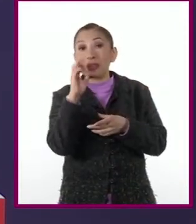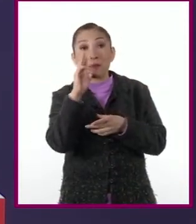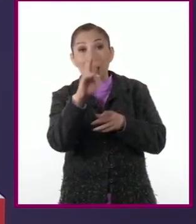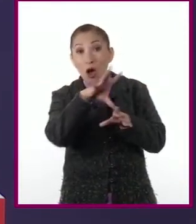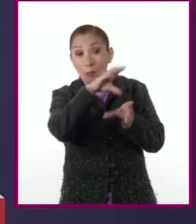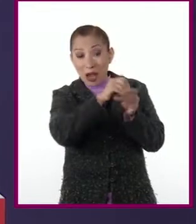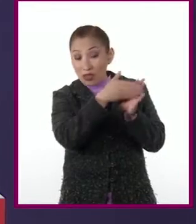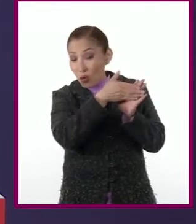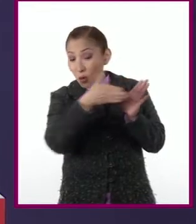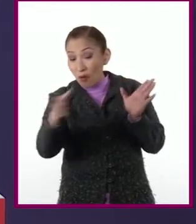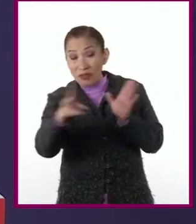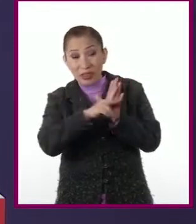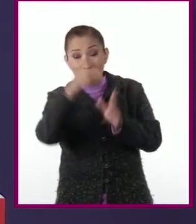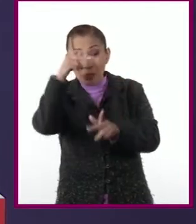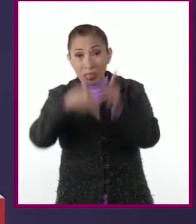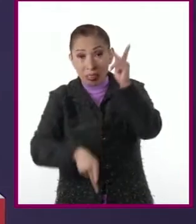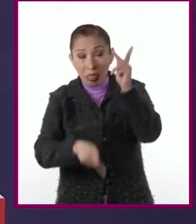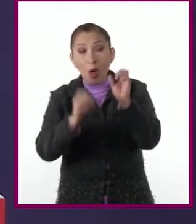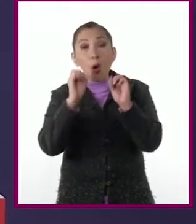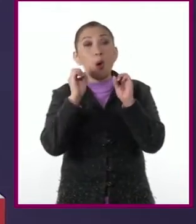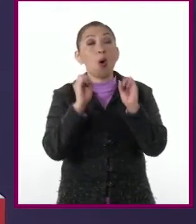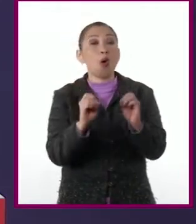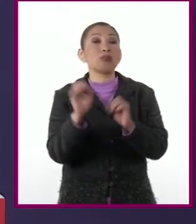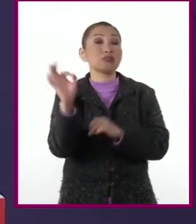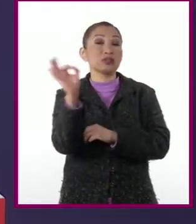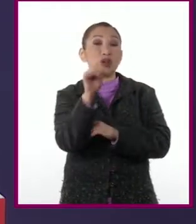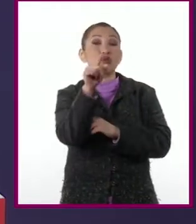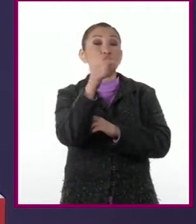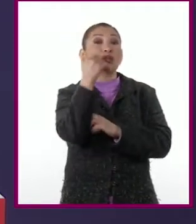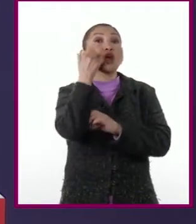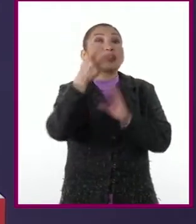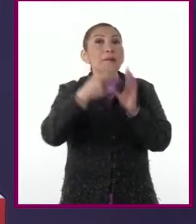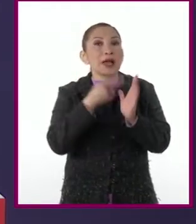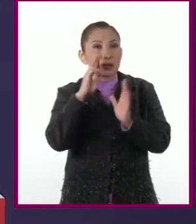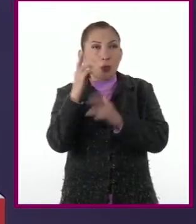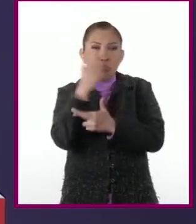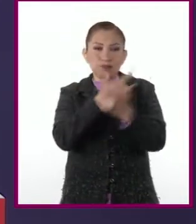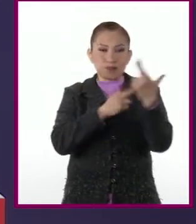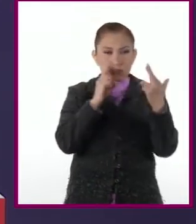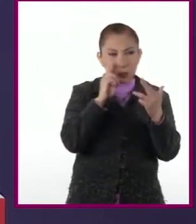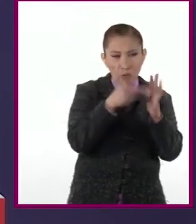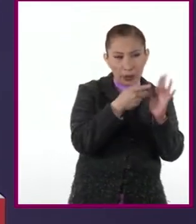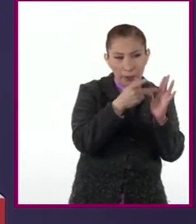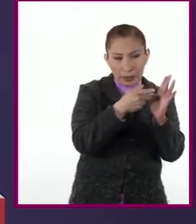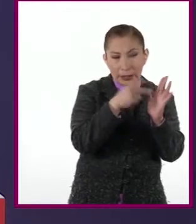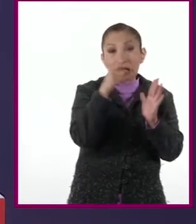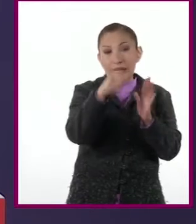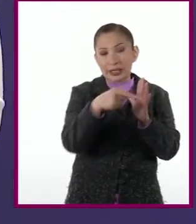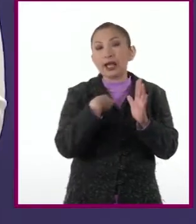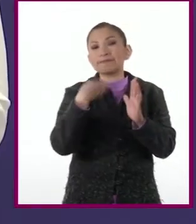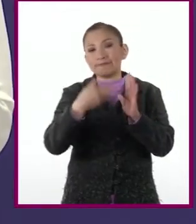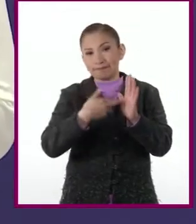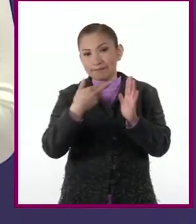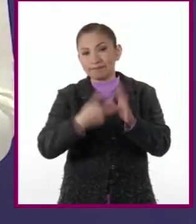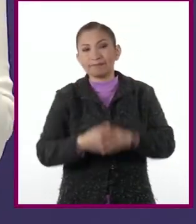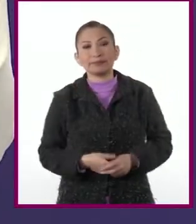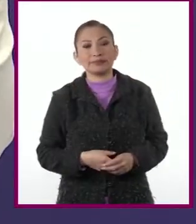completo el programa o incluso si quisieran volver a verlo, les recuerdo que este se repite.